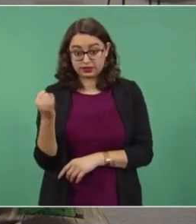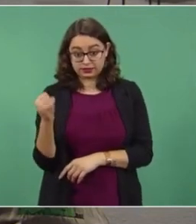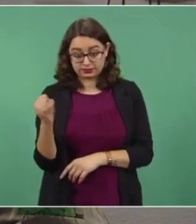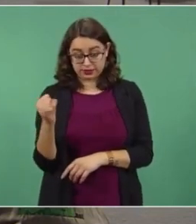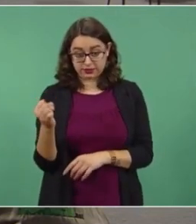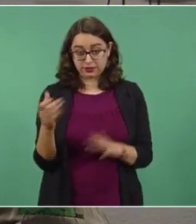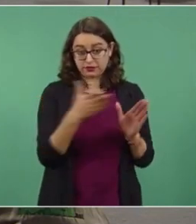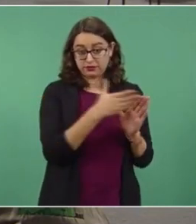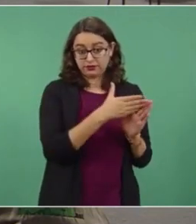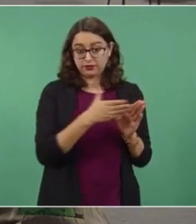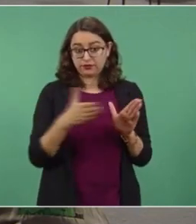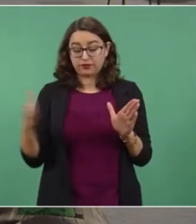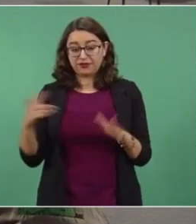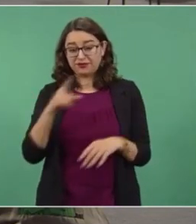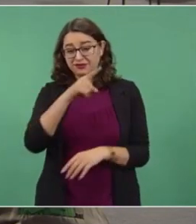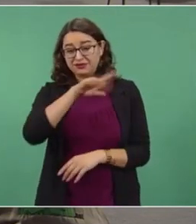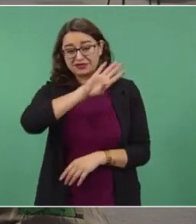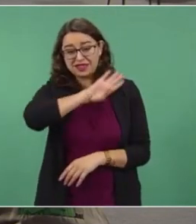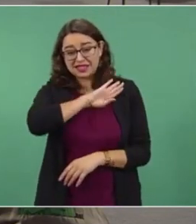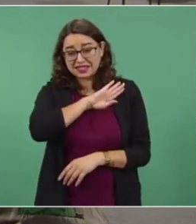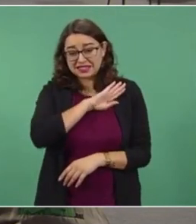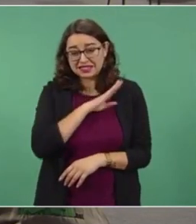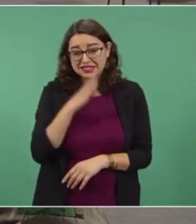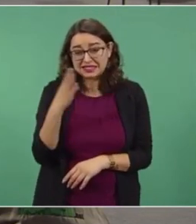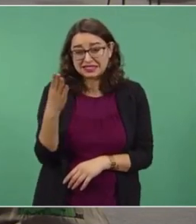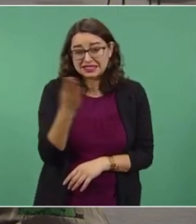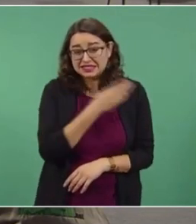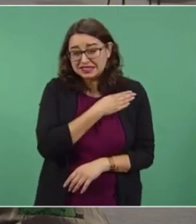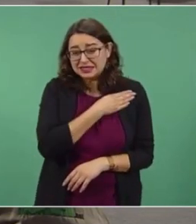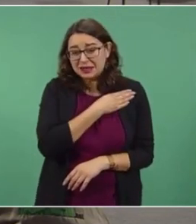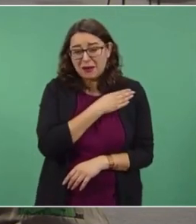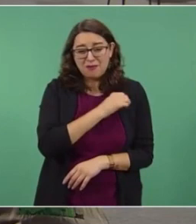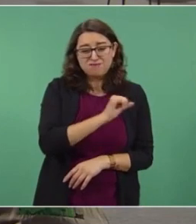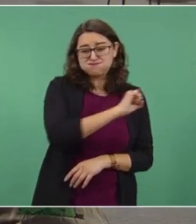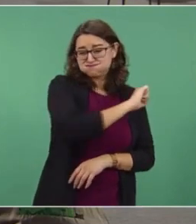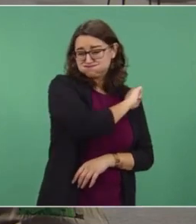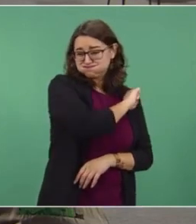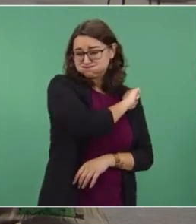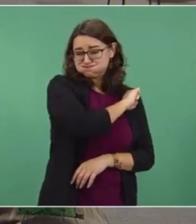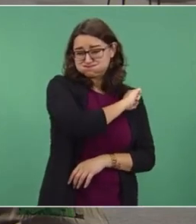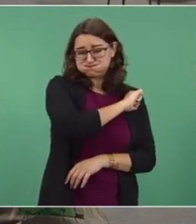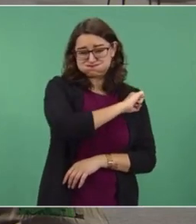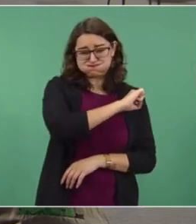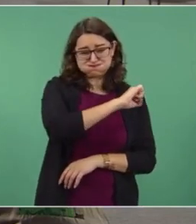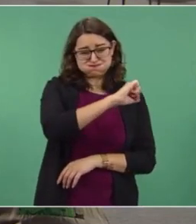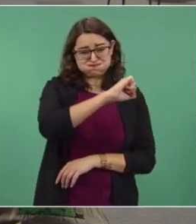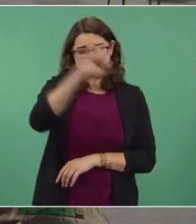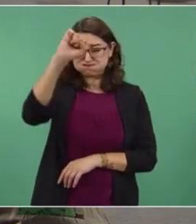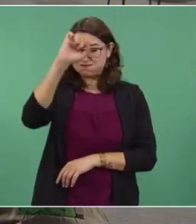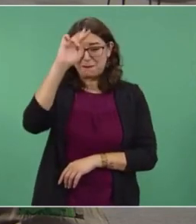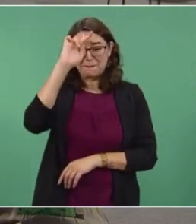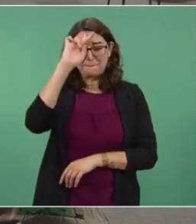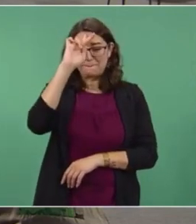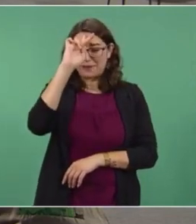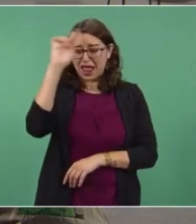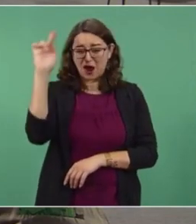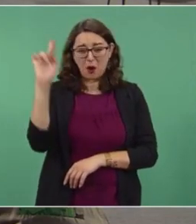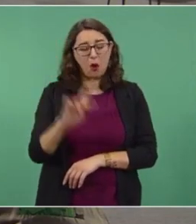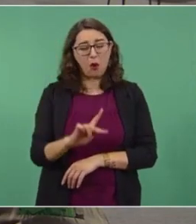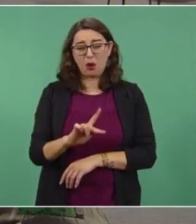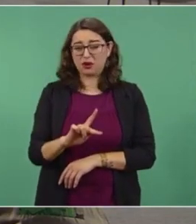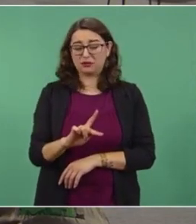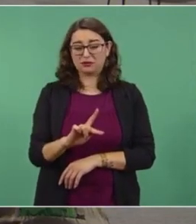cómo España, es esta tarifa hasta arriba, ahora en septiembre está disparado